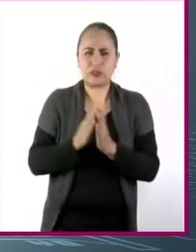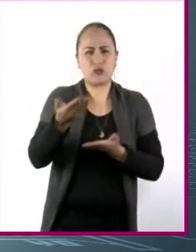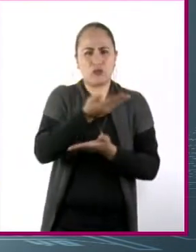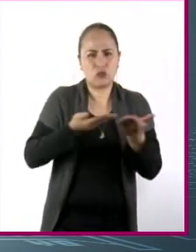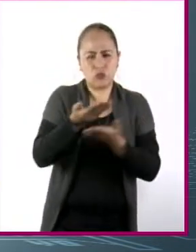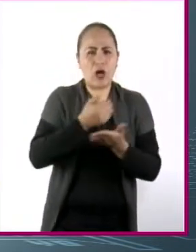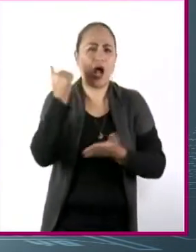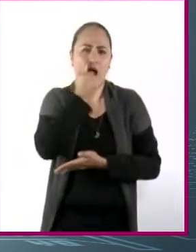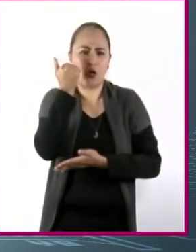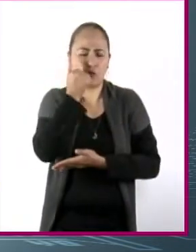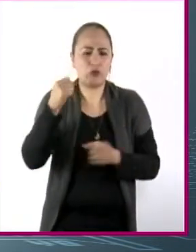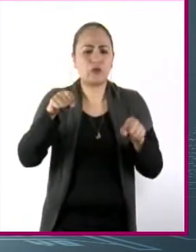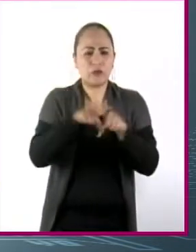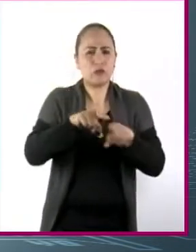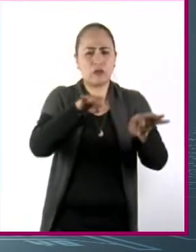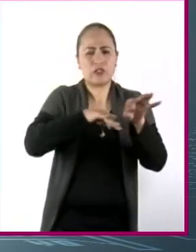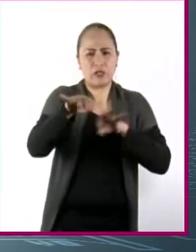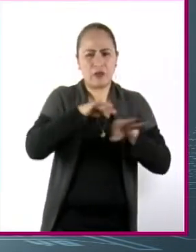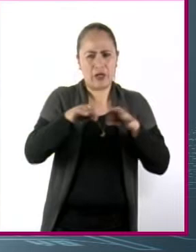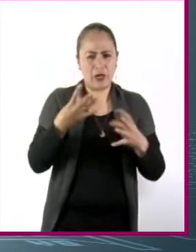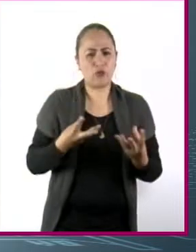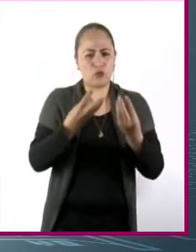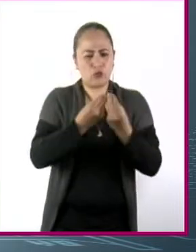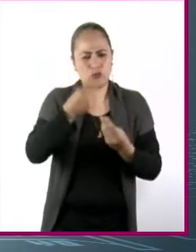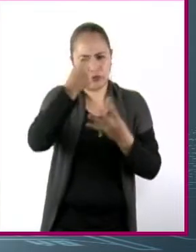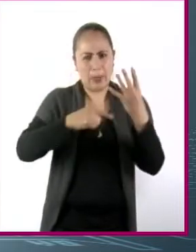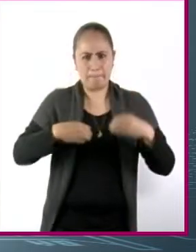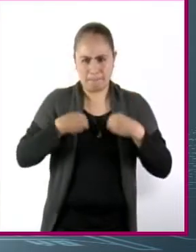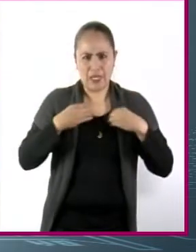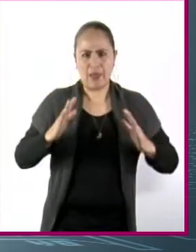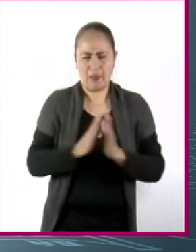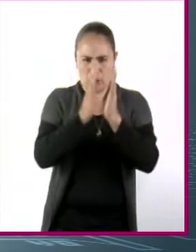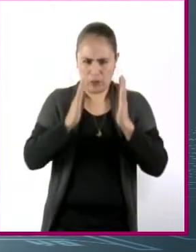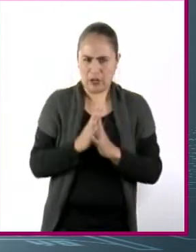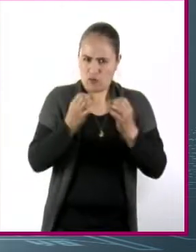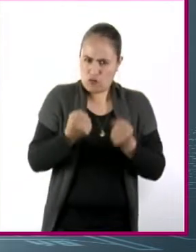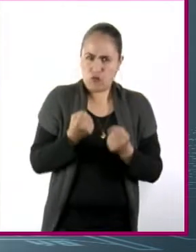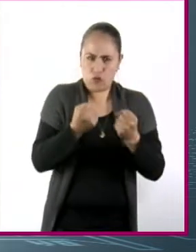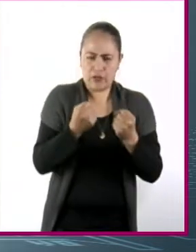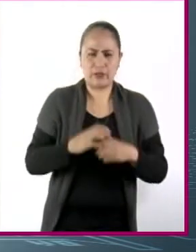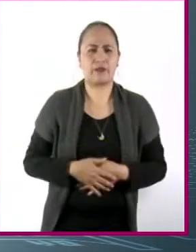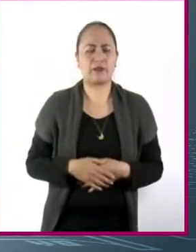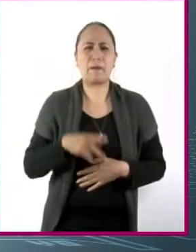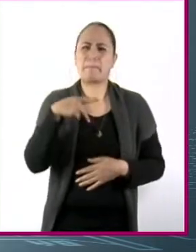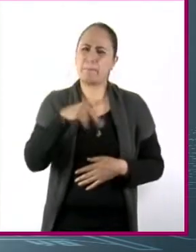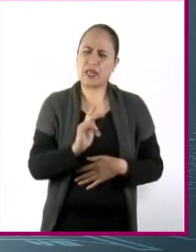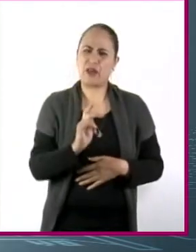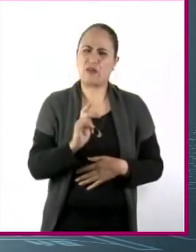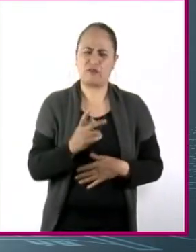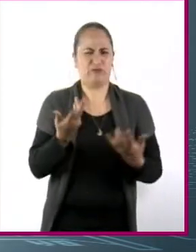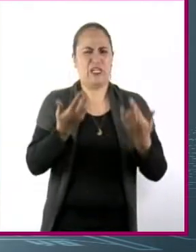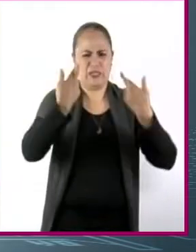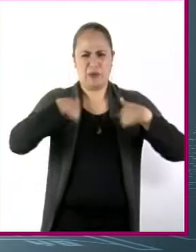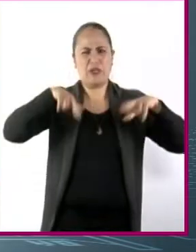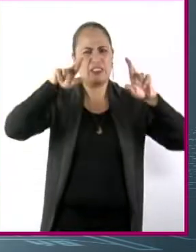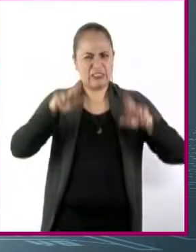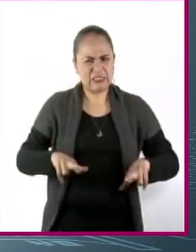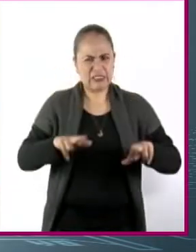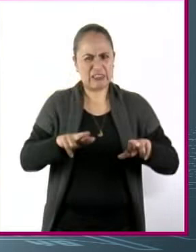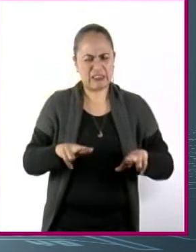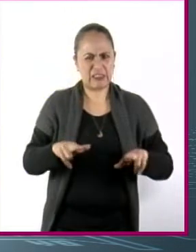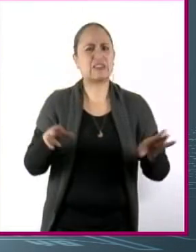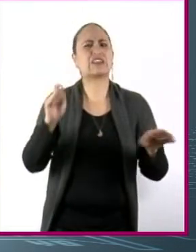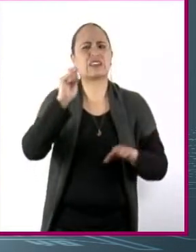que fomenta y valora la vida ciudadana y democrática. Pero, ¿qué exactamente quiere decir que son representantes de la comunidad